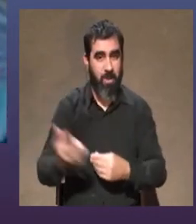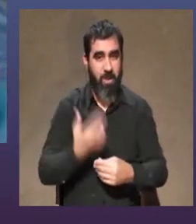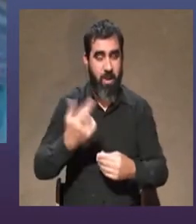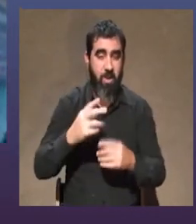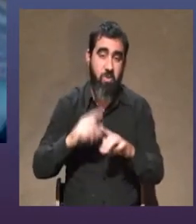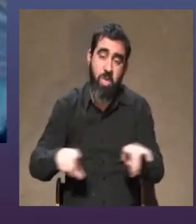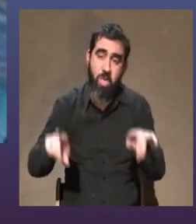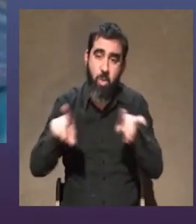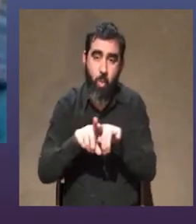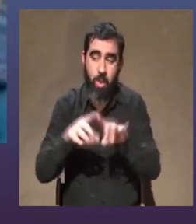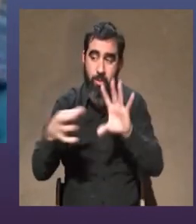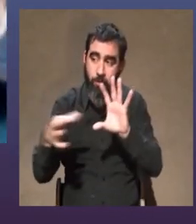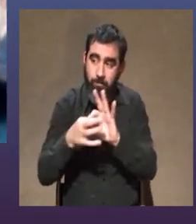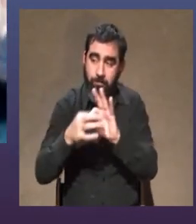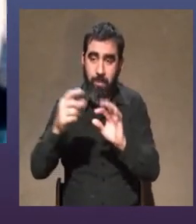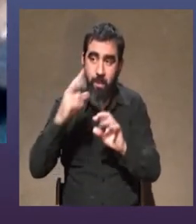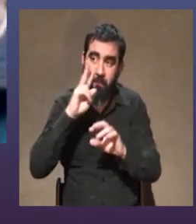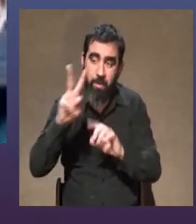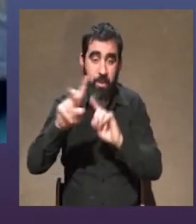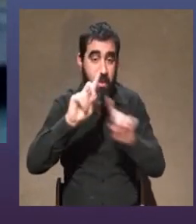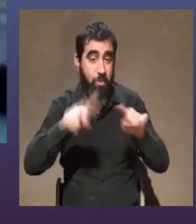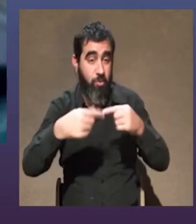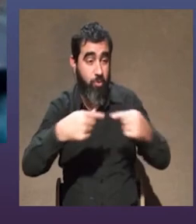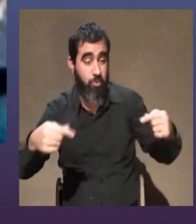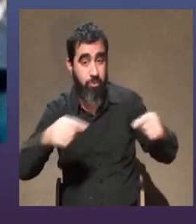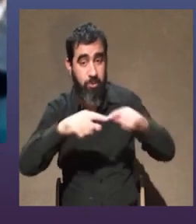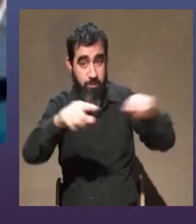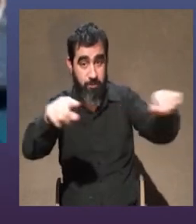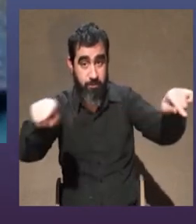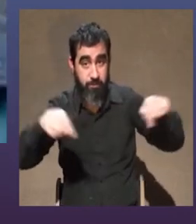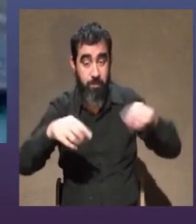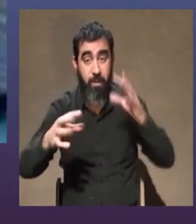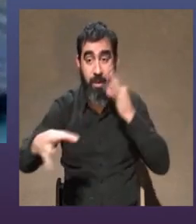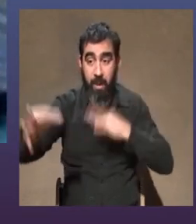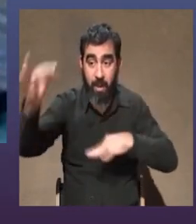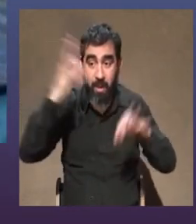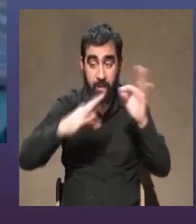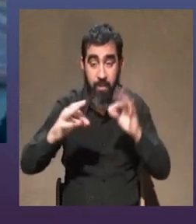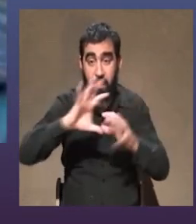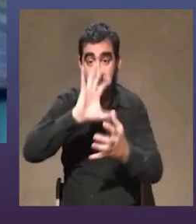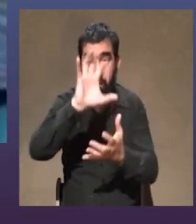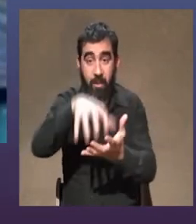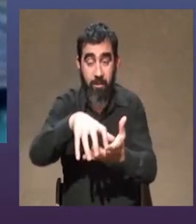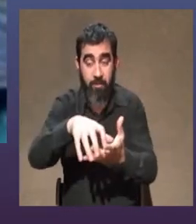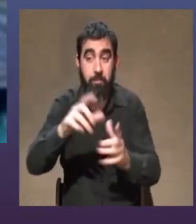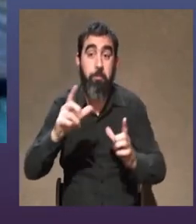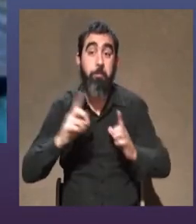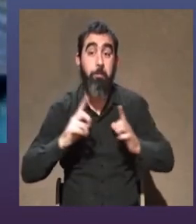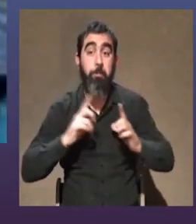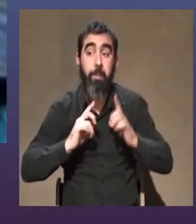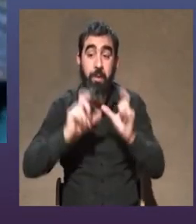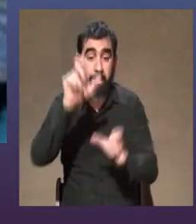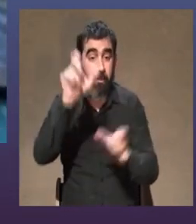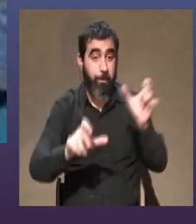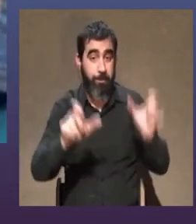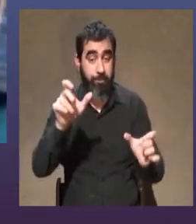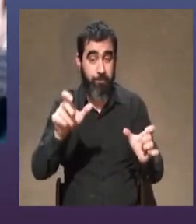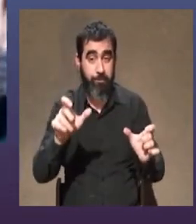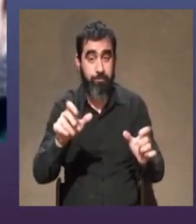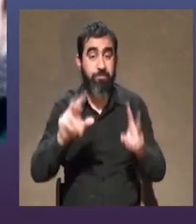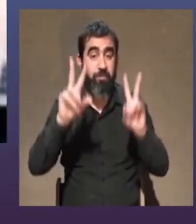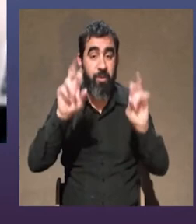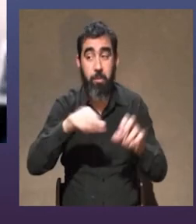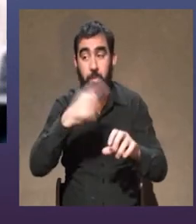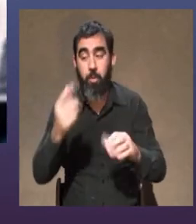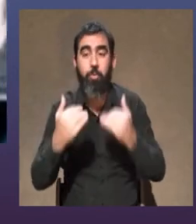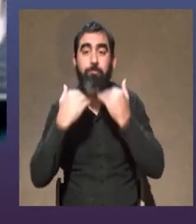el conectar con esa escenografía que quedó allí esperando que fuera habitada y en relación al otro no sé qué va